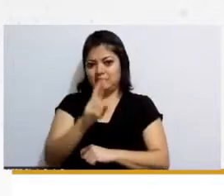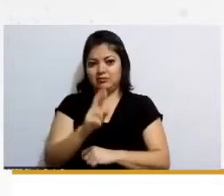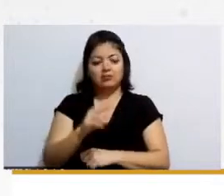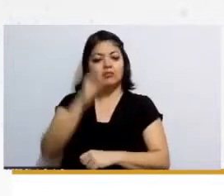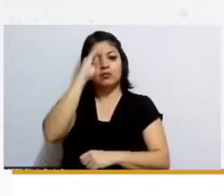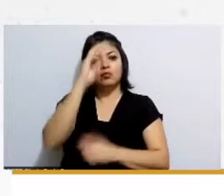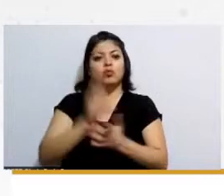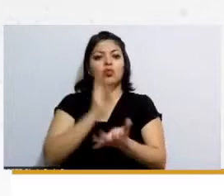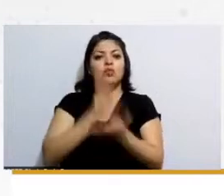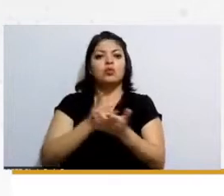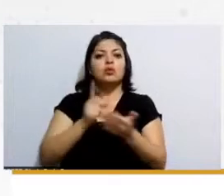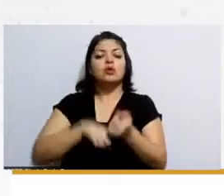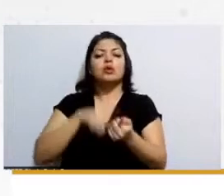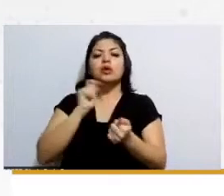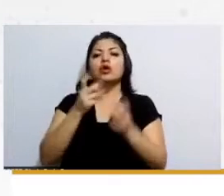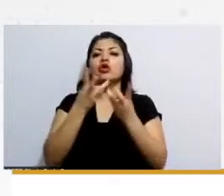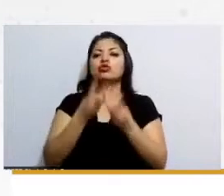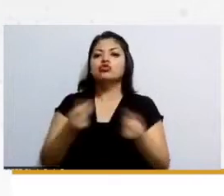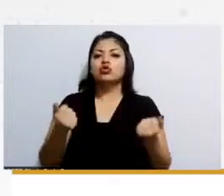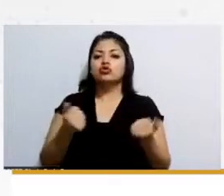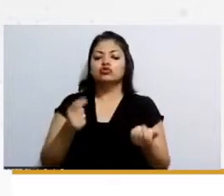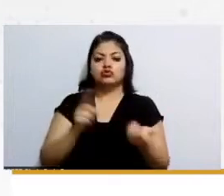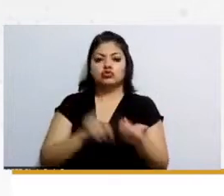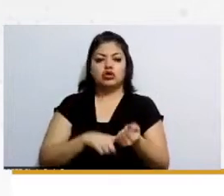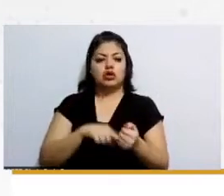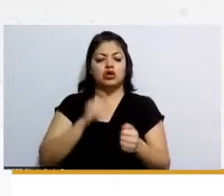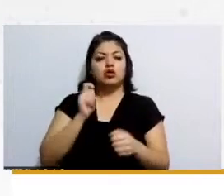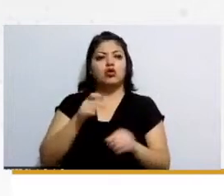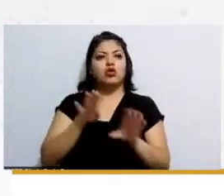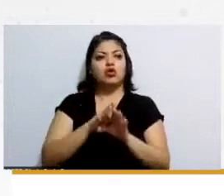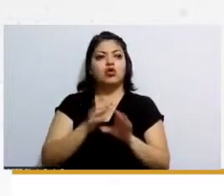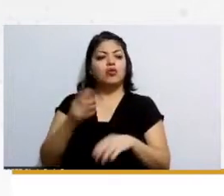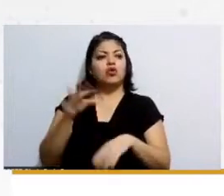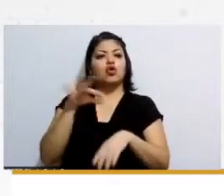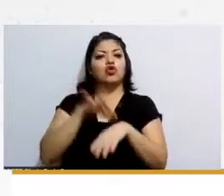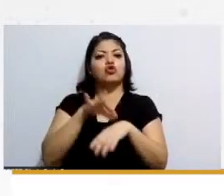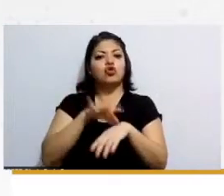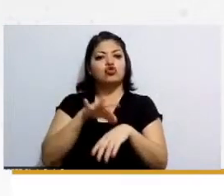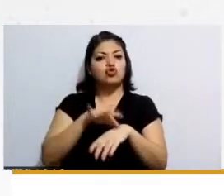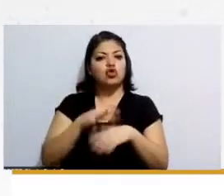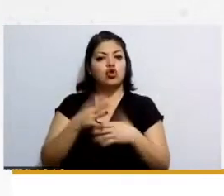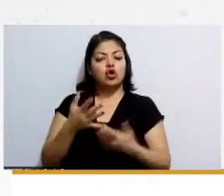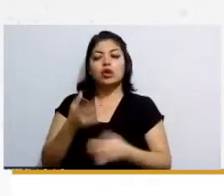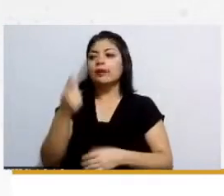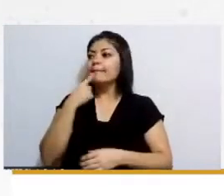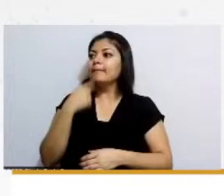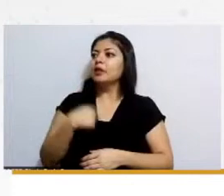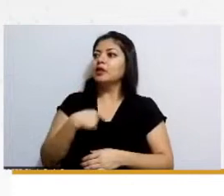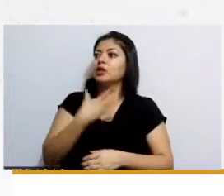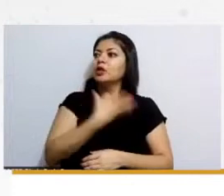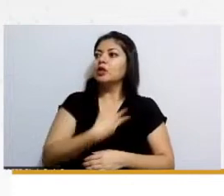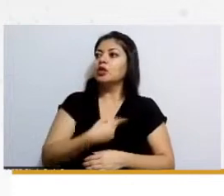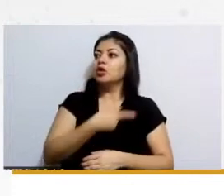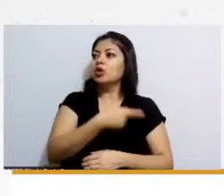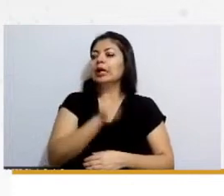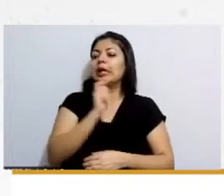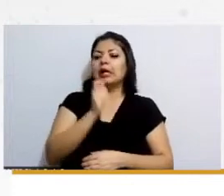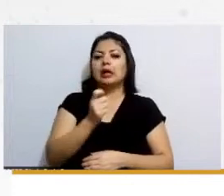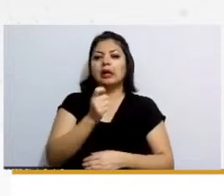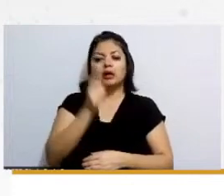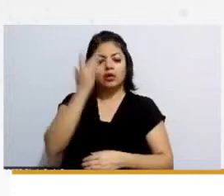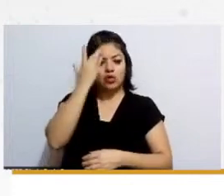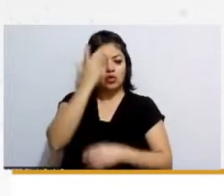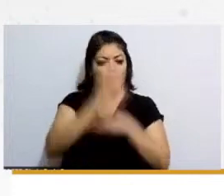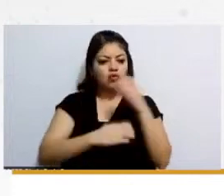la resolución de de un doctor que me diga que ya mi hijo parece entonces él cumplió cuatro años o sea